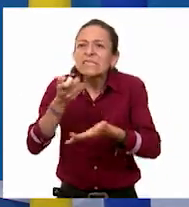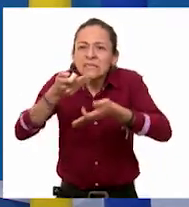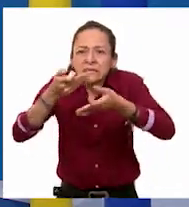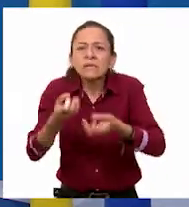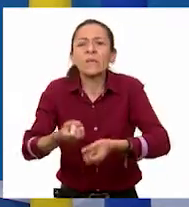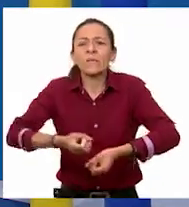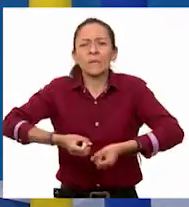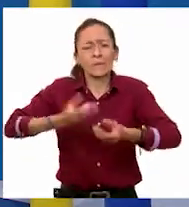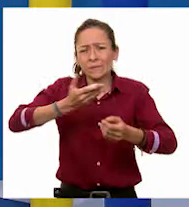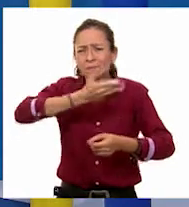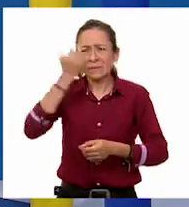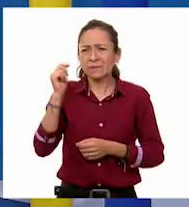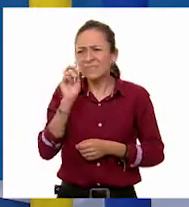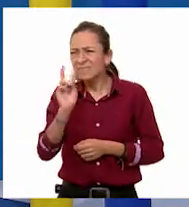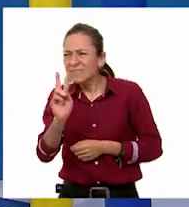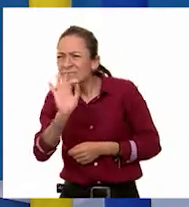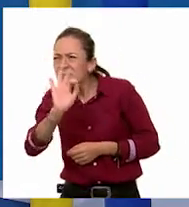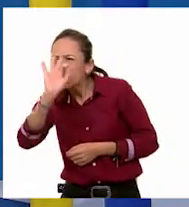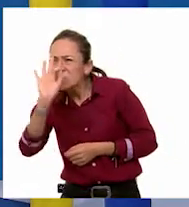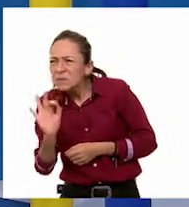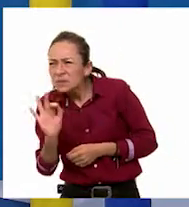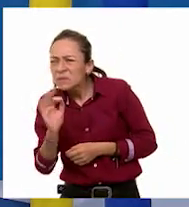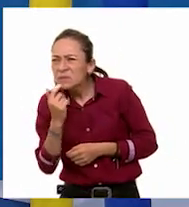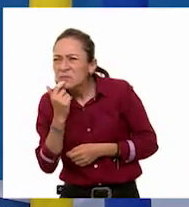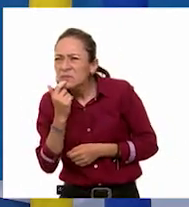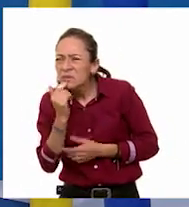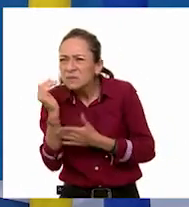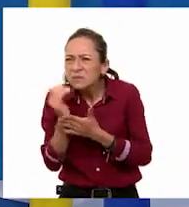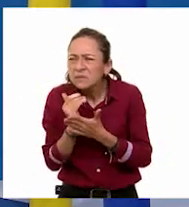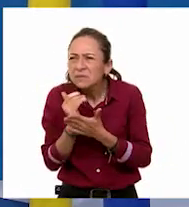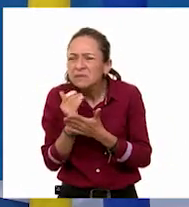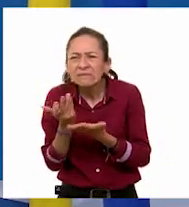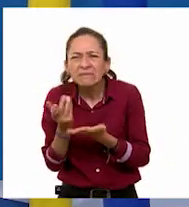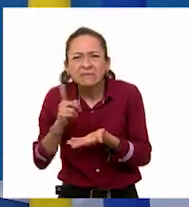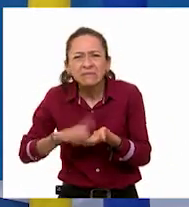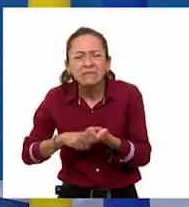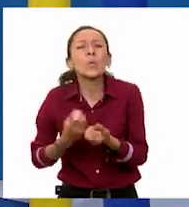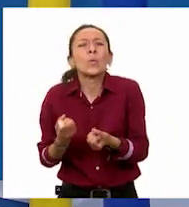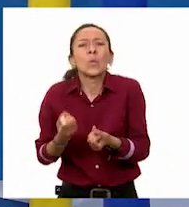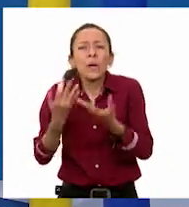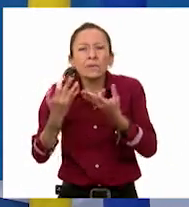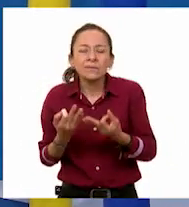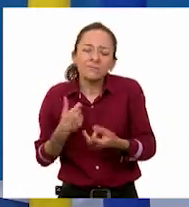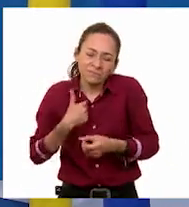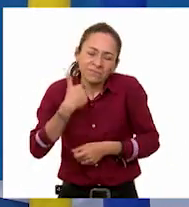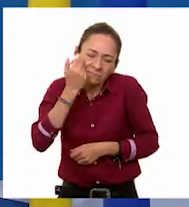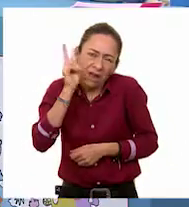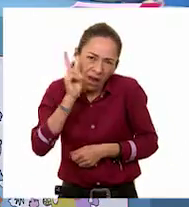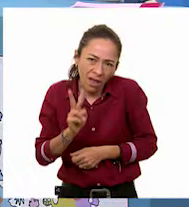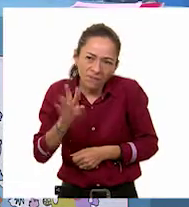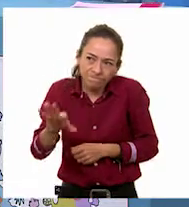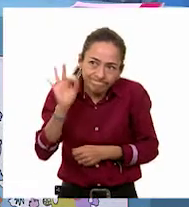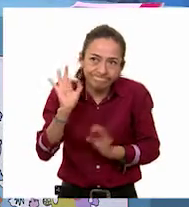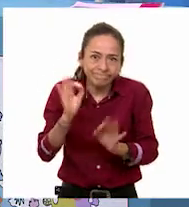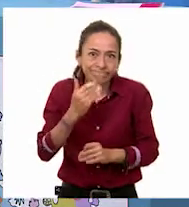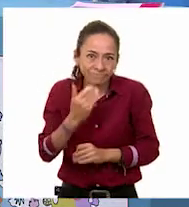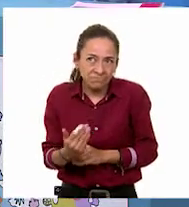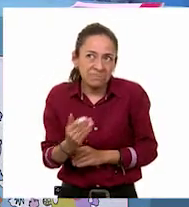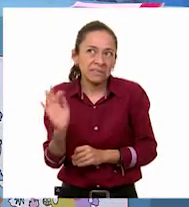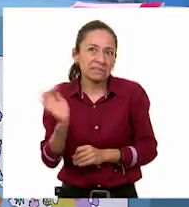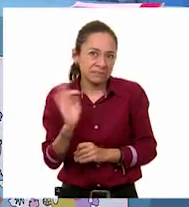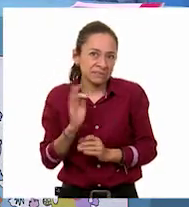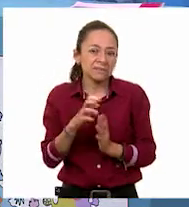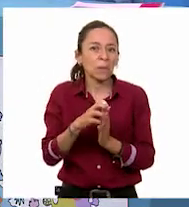porcentaje de descuento y quiero aprovechar al máximo y poder ahorrar un poco de dinero si es posible. Bien, Raúlito.